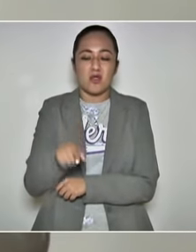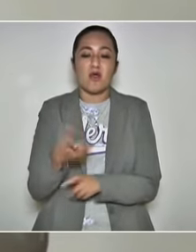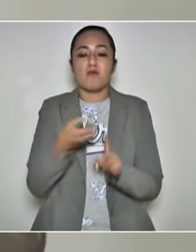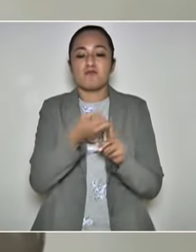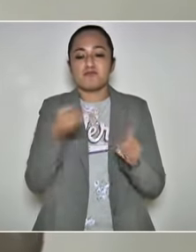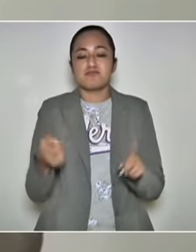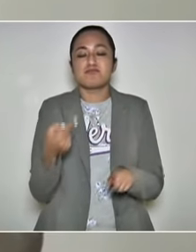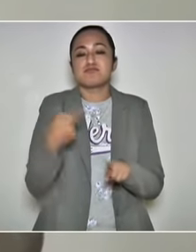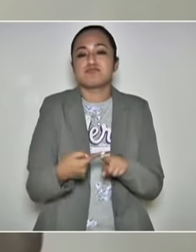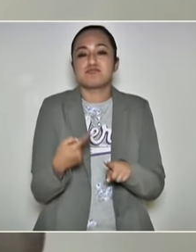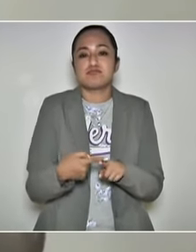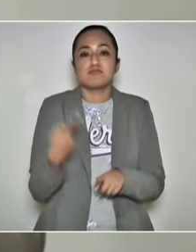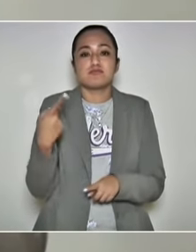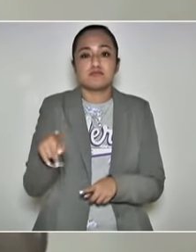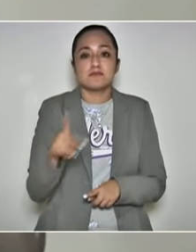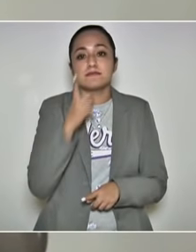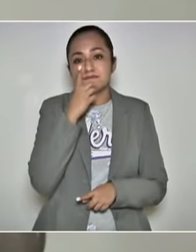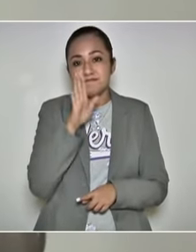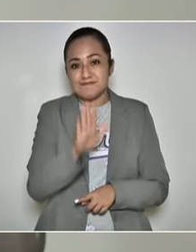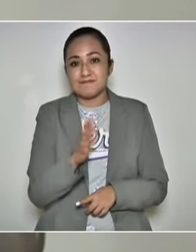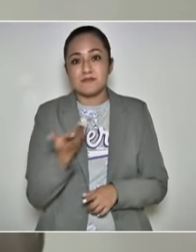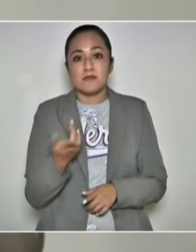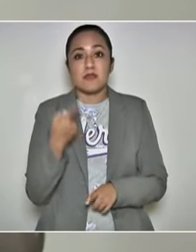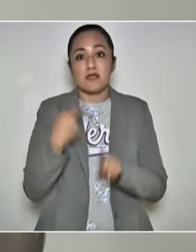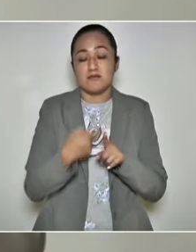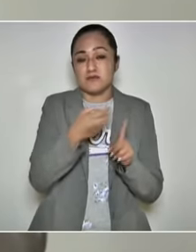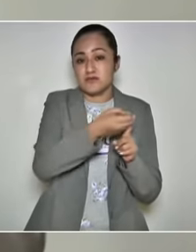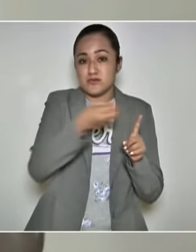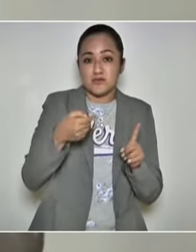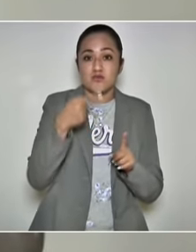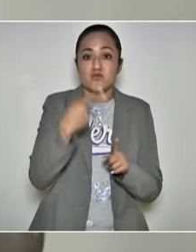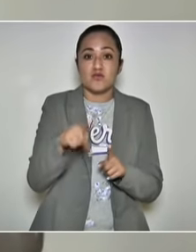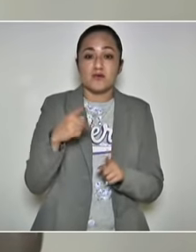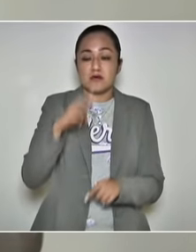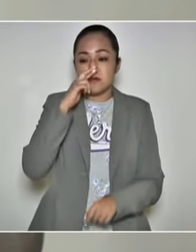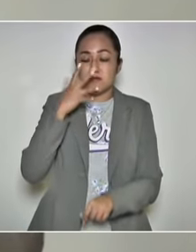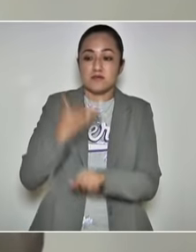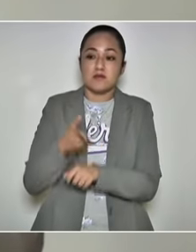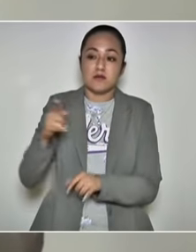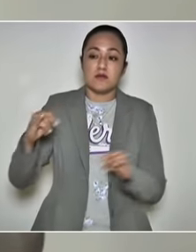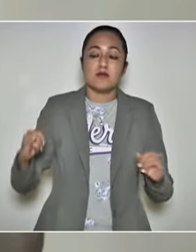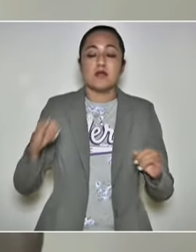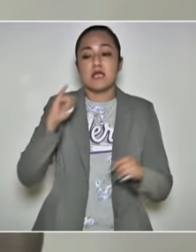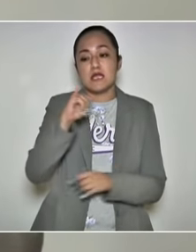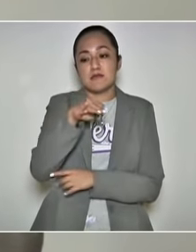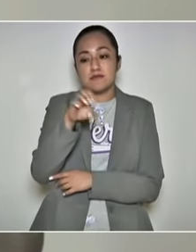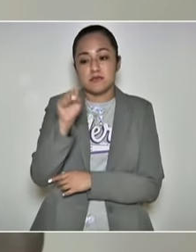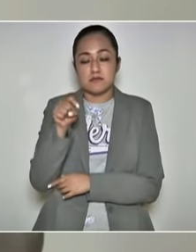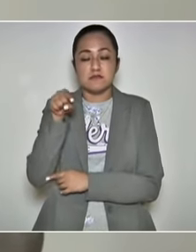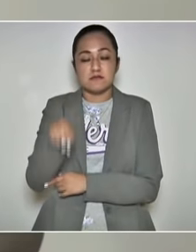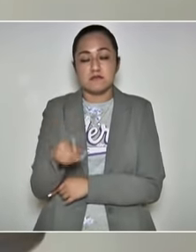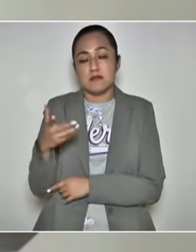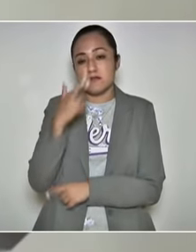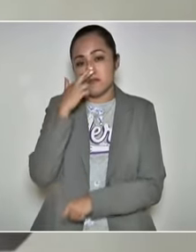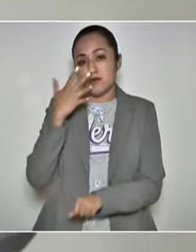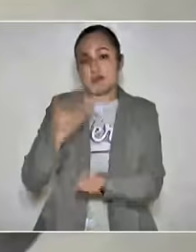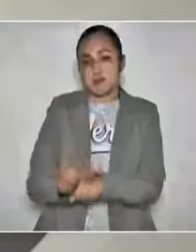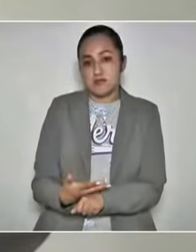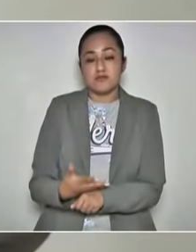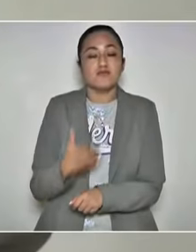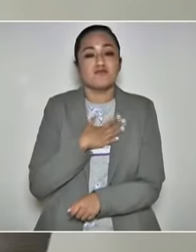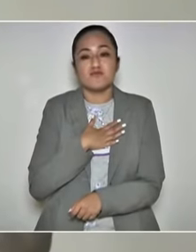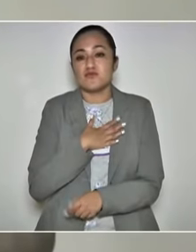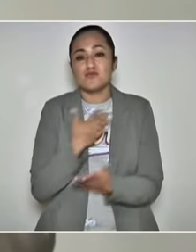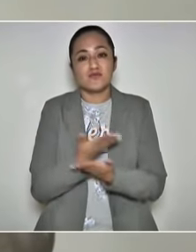logística, sí comentarte que esta logística la lleva el Instituto Mexicano del Seguro Social. No